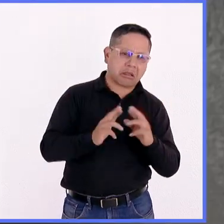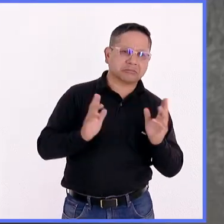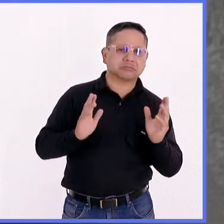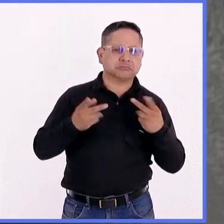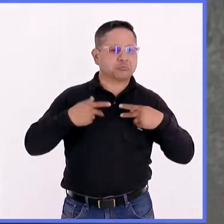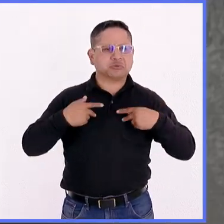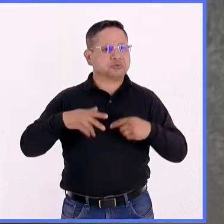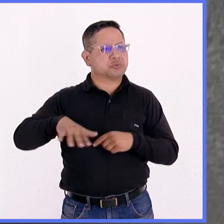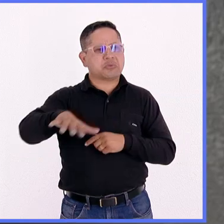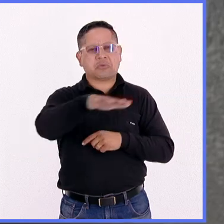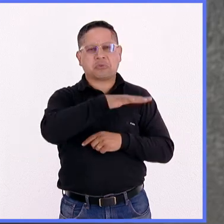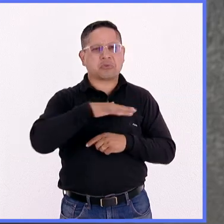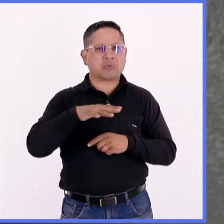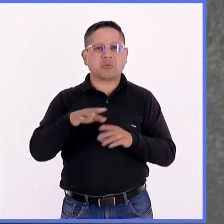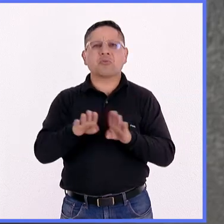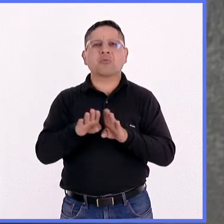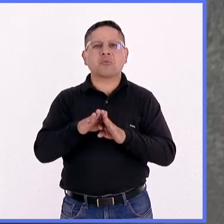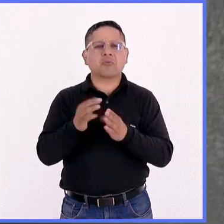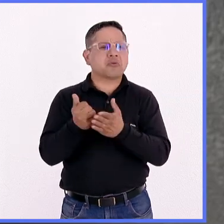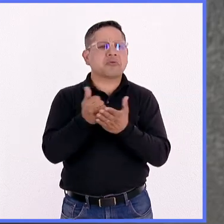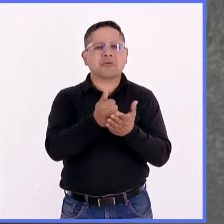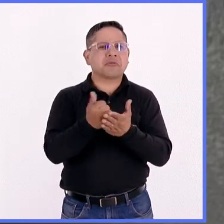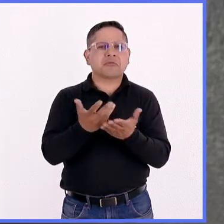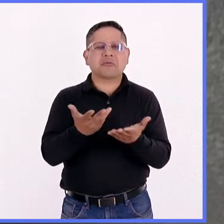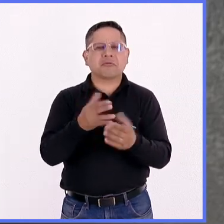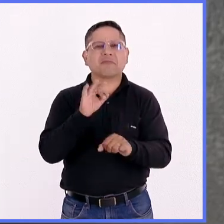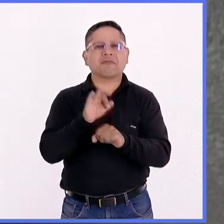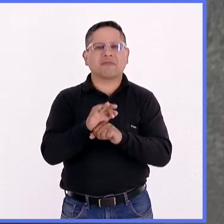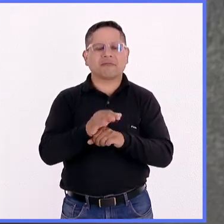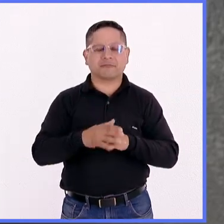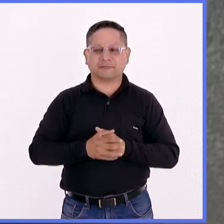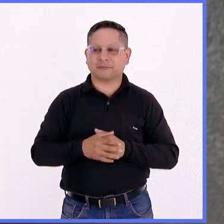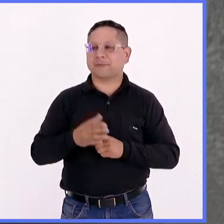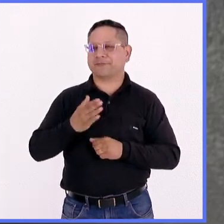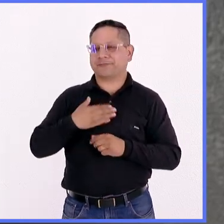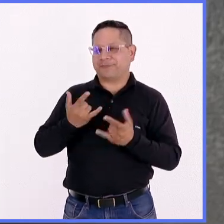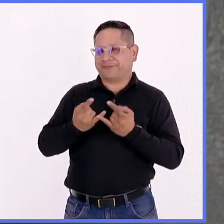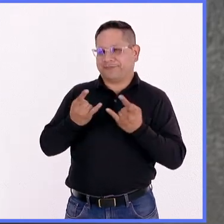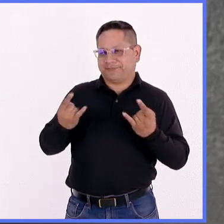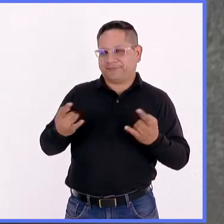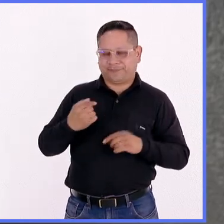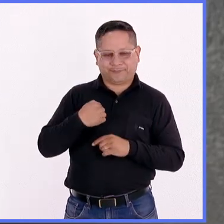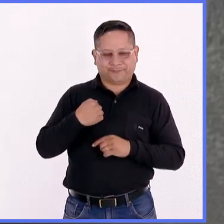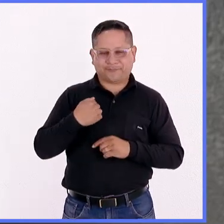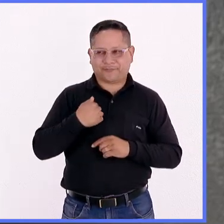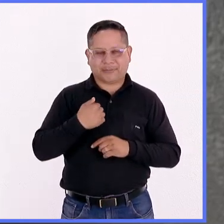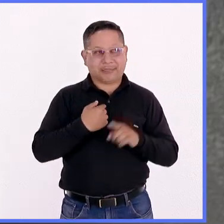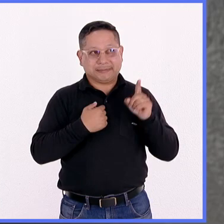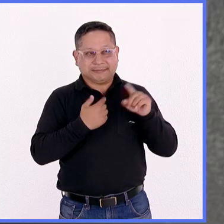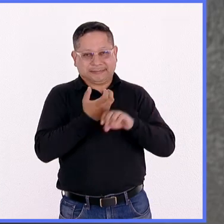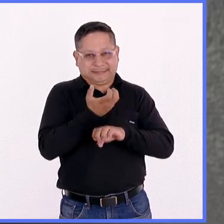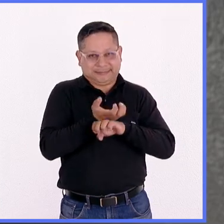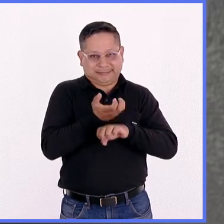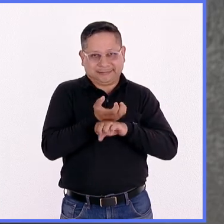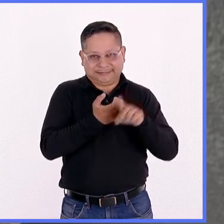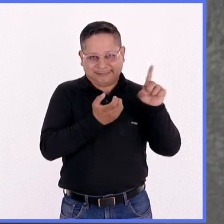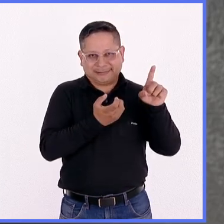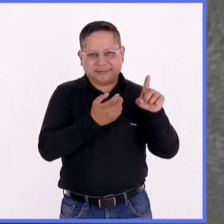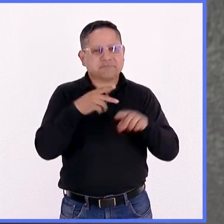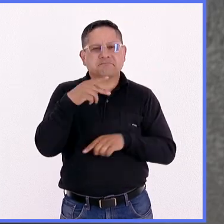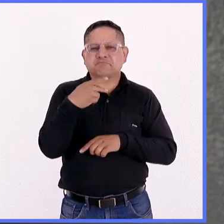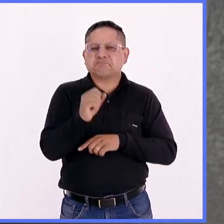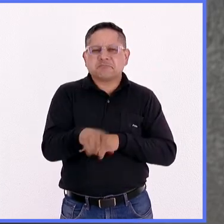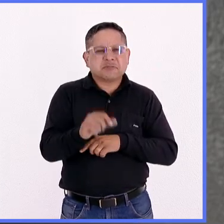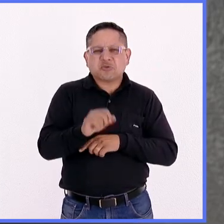círculo virtuoso? Bueno, imagina una vez, es una anécdota, en un concurso en Estados Unidos, ellos lo lanzan, la